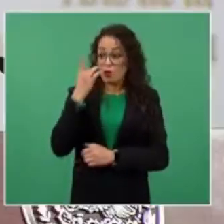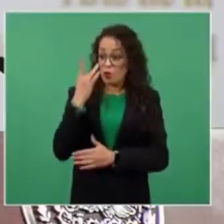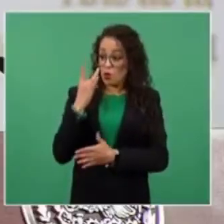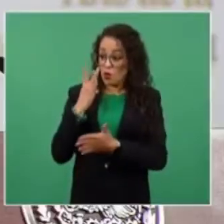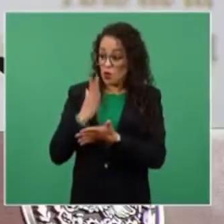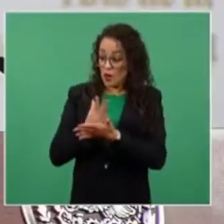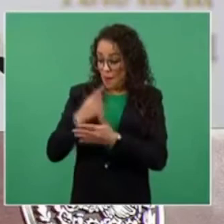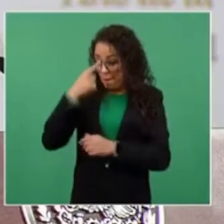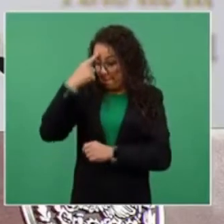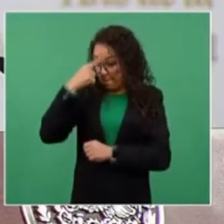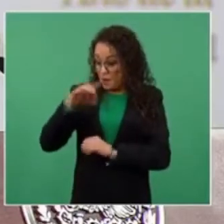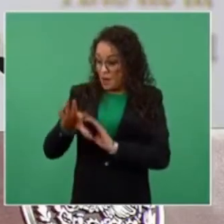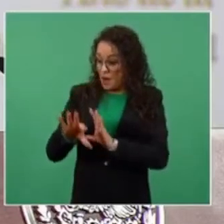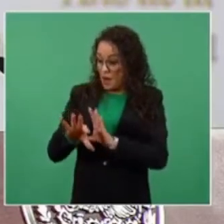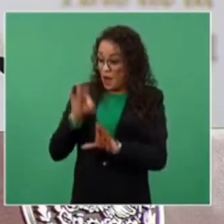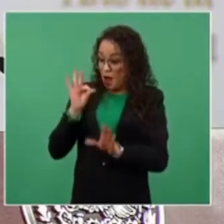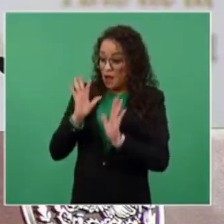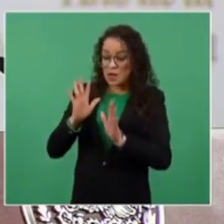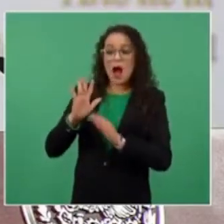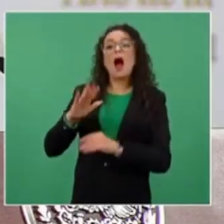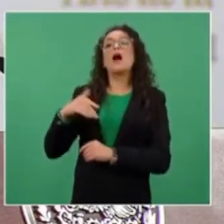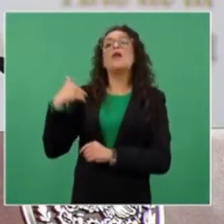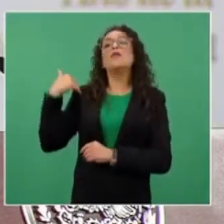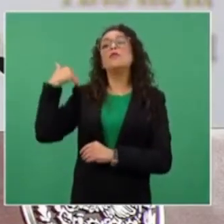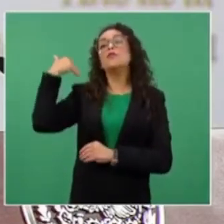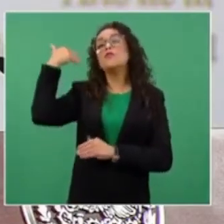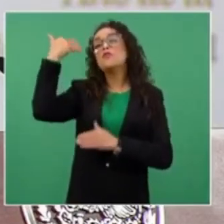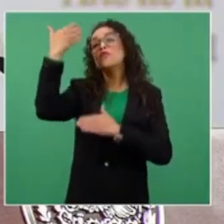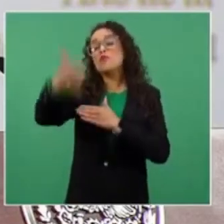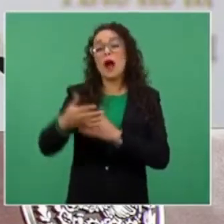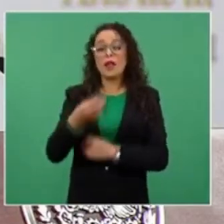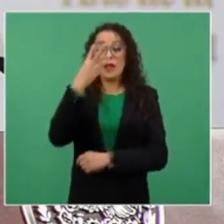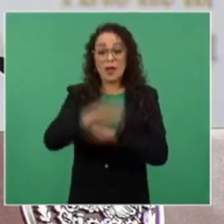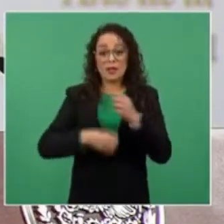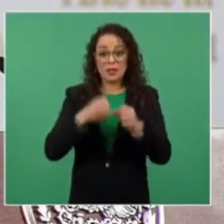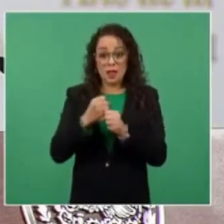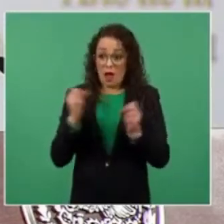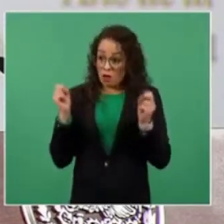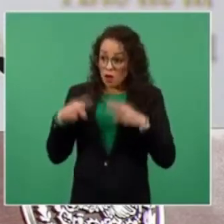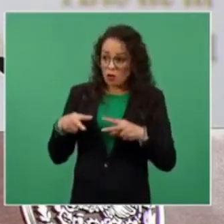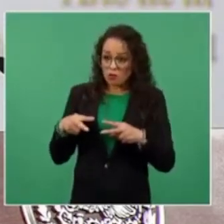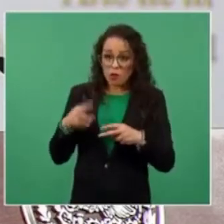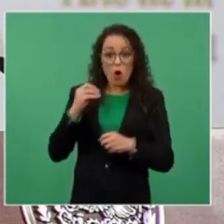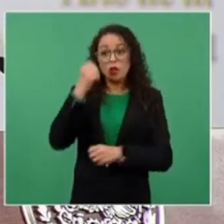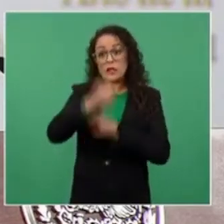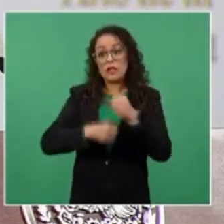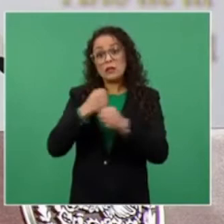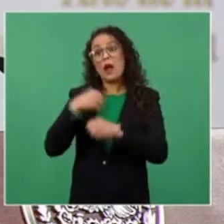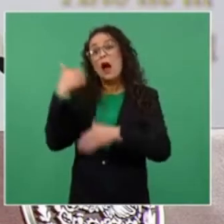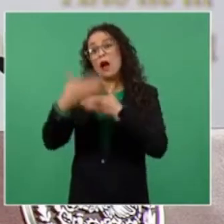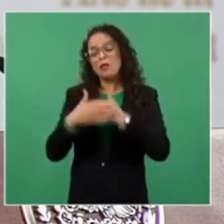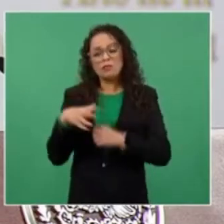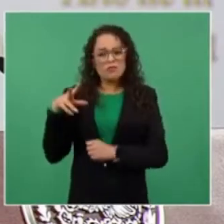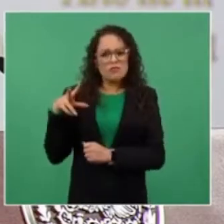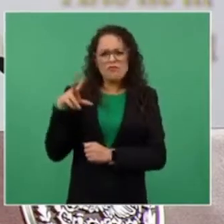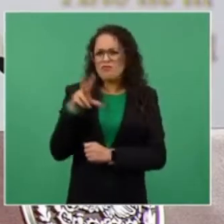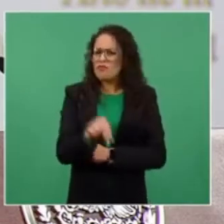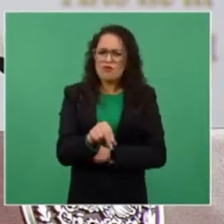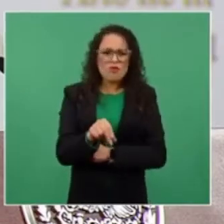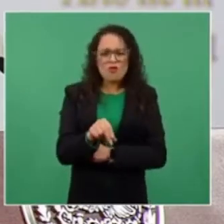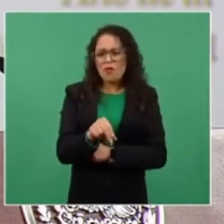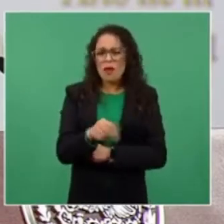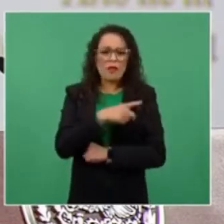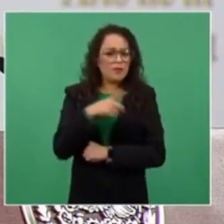y ya nos vemos dentro de tres años nos vemos dentro de seis años no se debe de agotar la